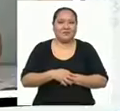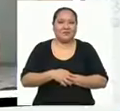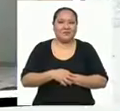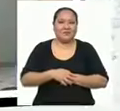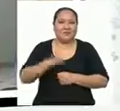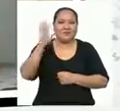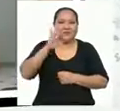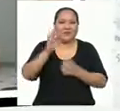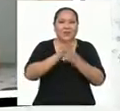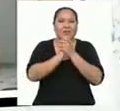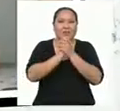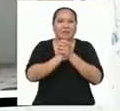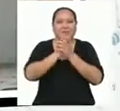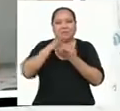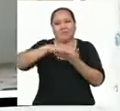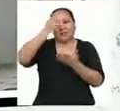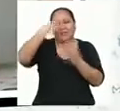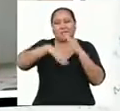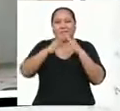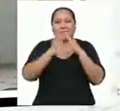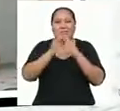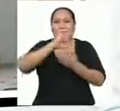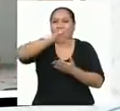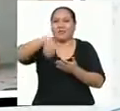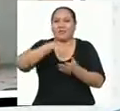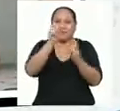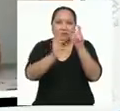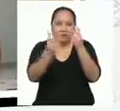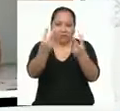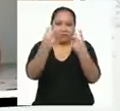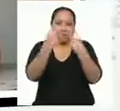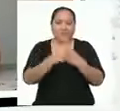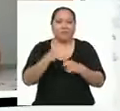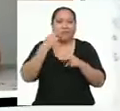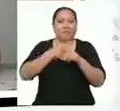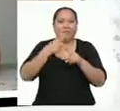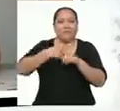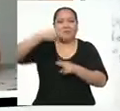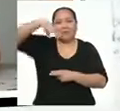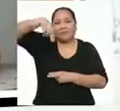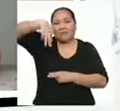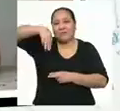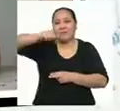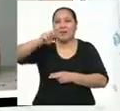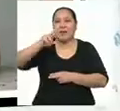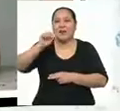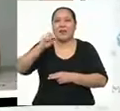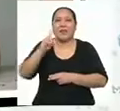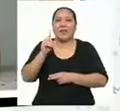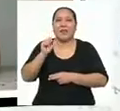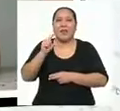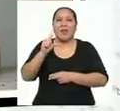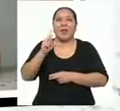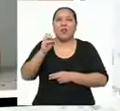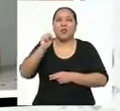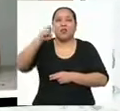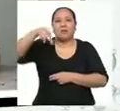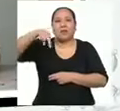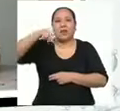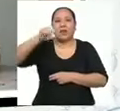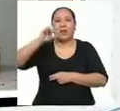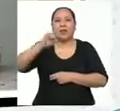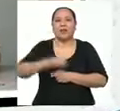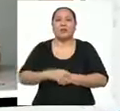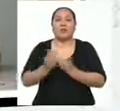Hola amigos y amigas de Aprenda en Casa y a todas las personas que nos ven. Mi nombre es María de Los Ángeles y soy de la institución educativa